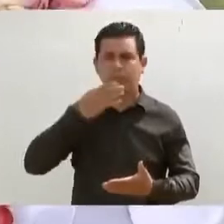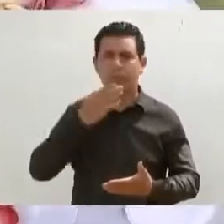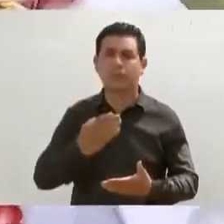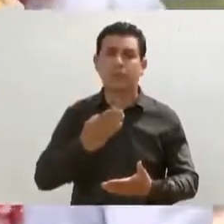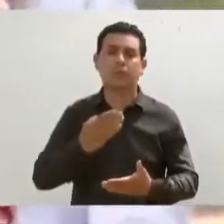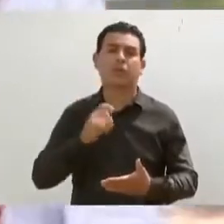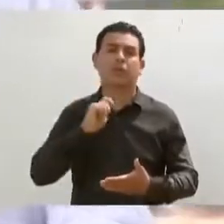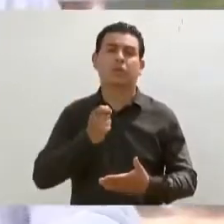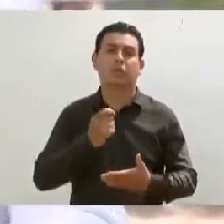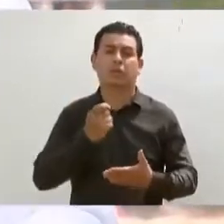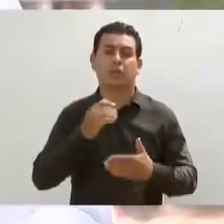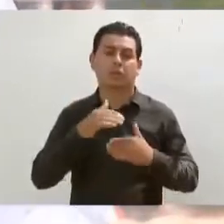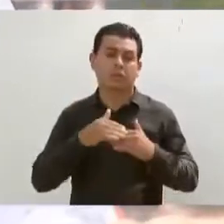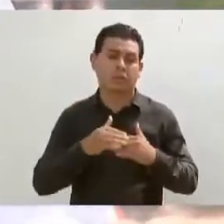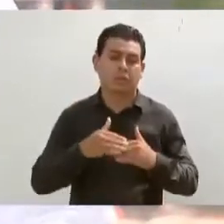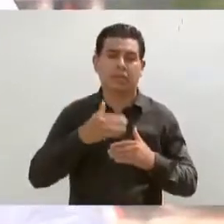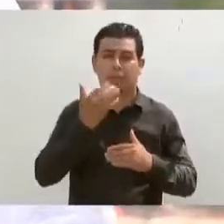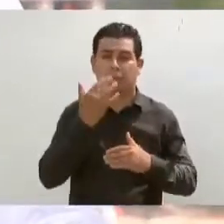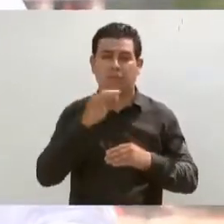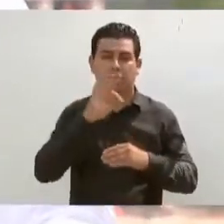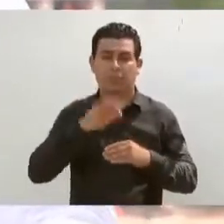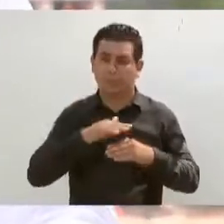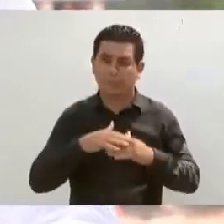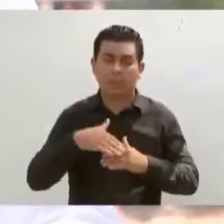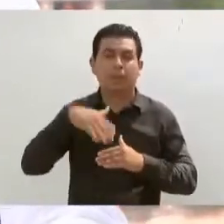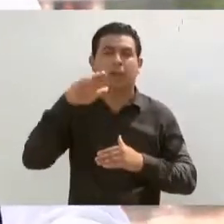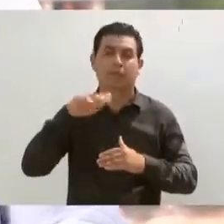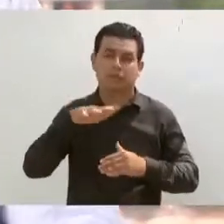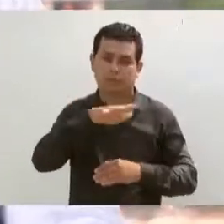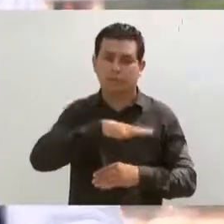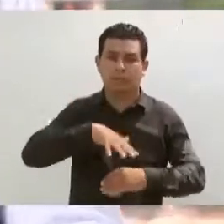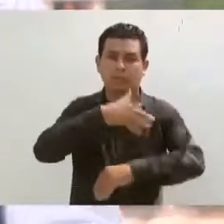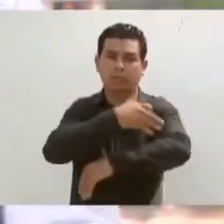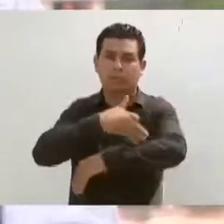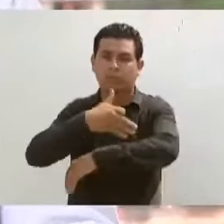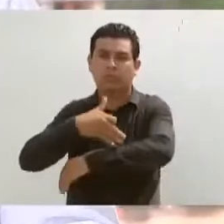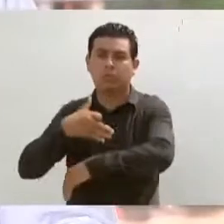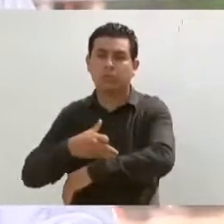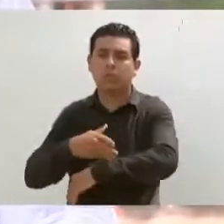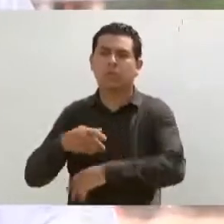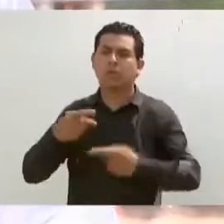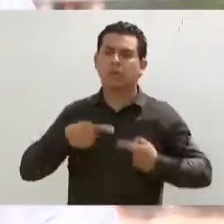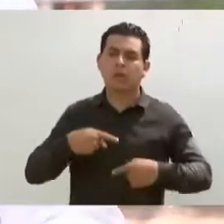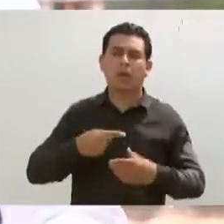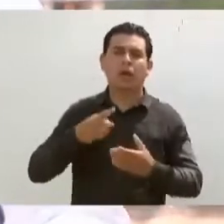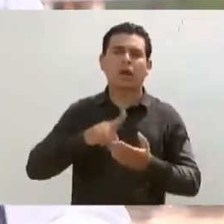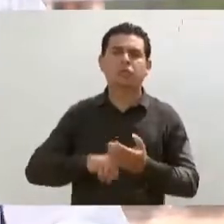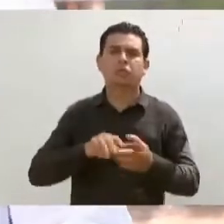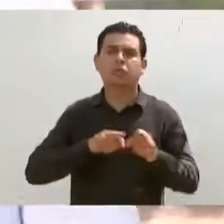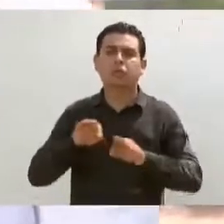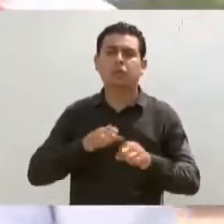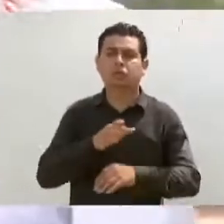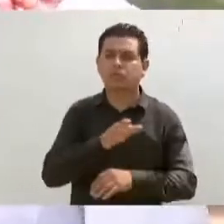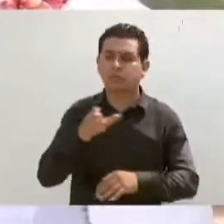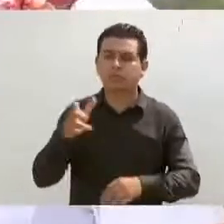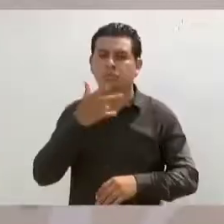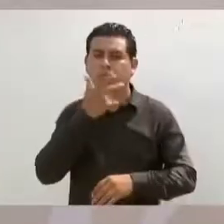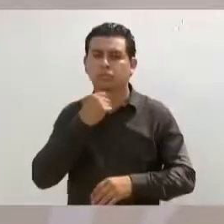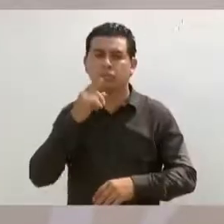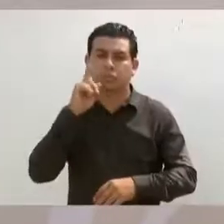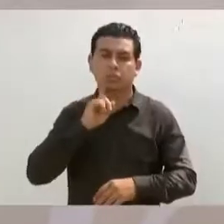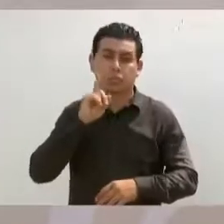más de la mitad de las familias oaxaqueñas son campesinas, son mujeres